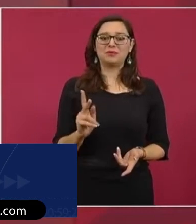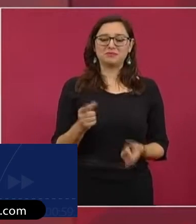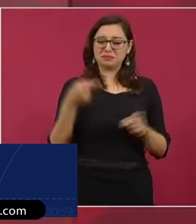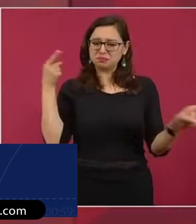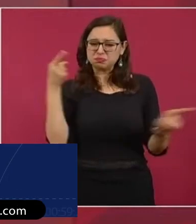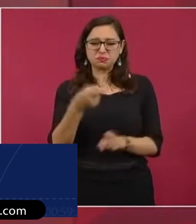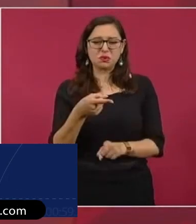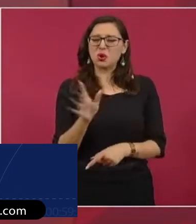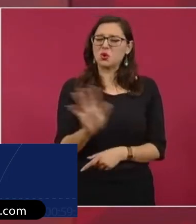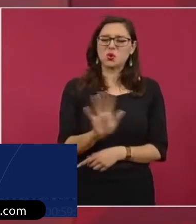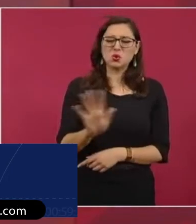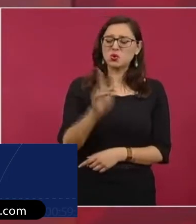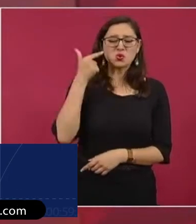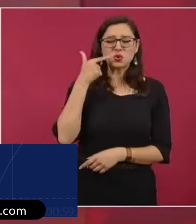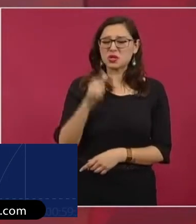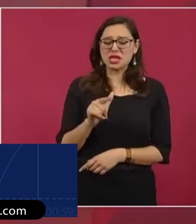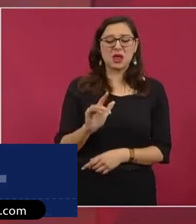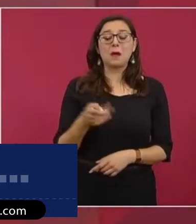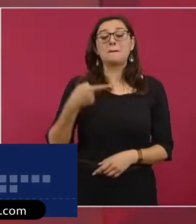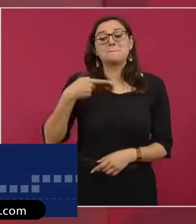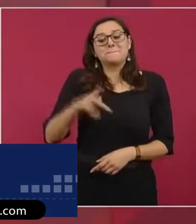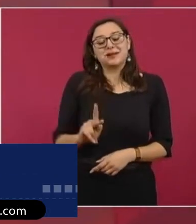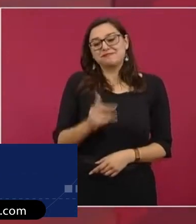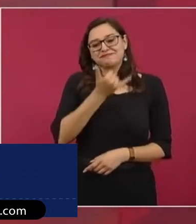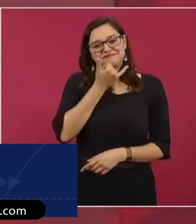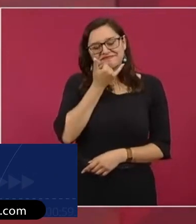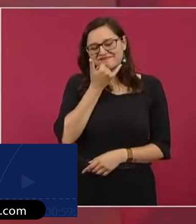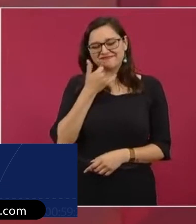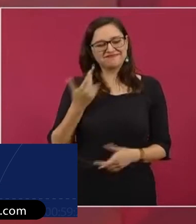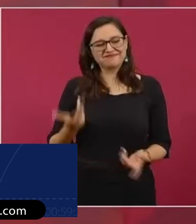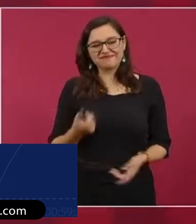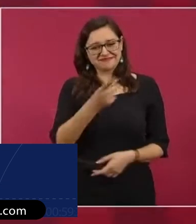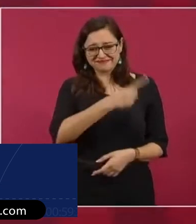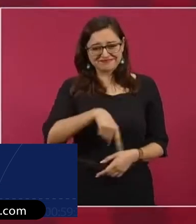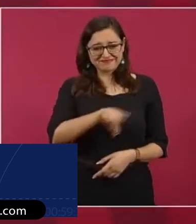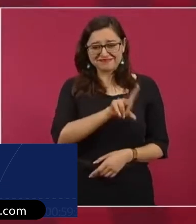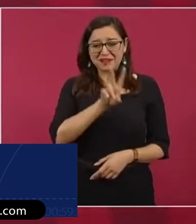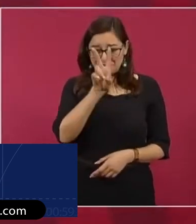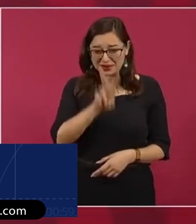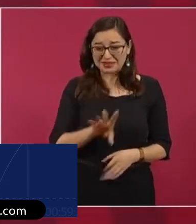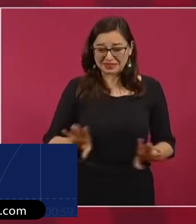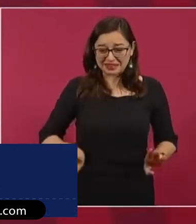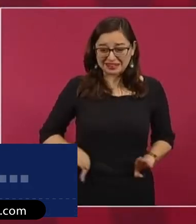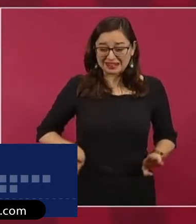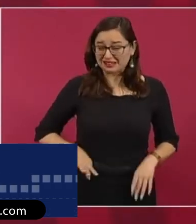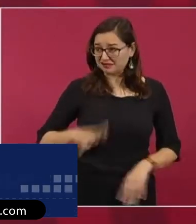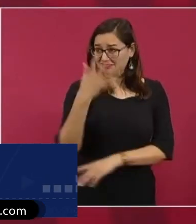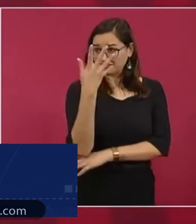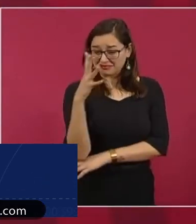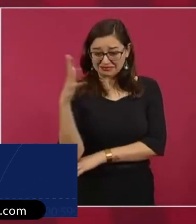ofenderlos tampoco, pero no siento que tengan vocación